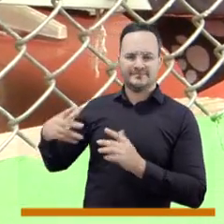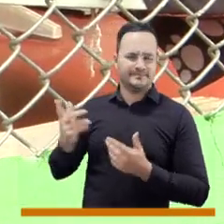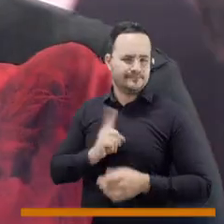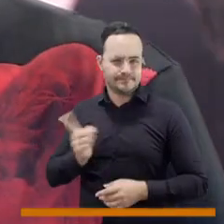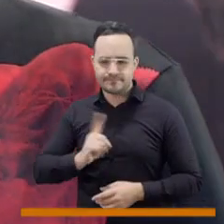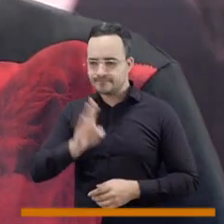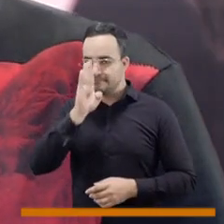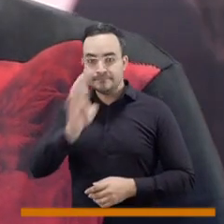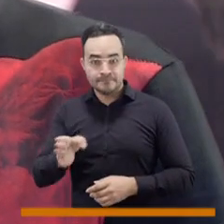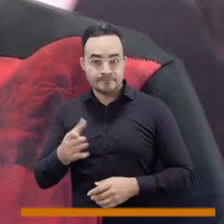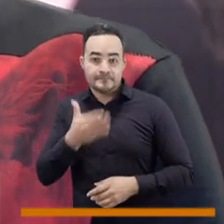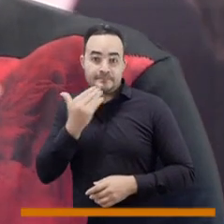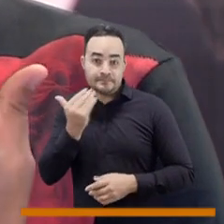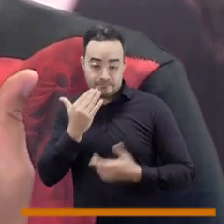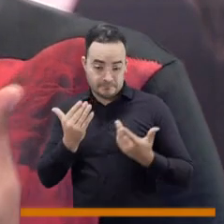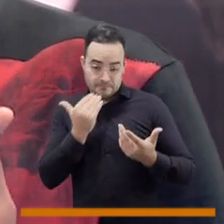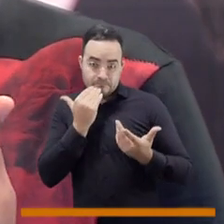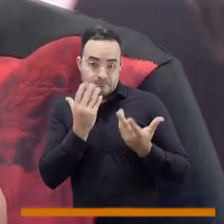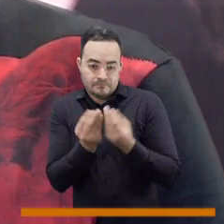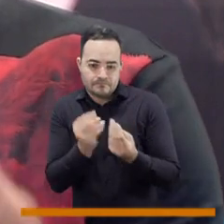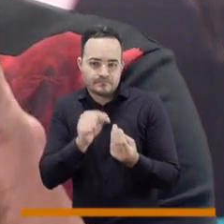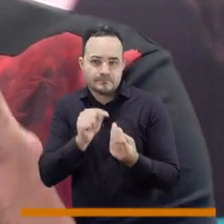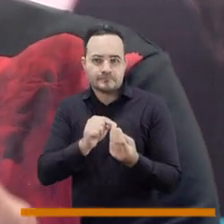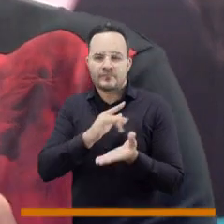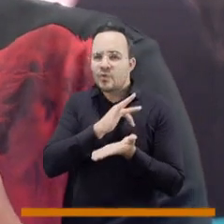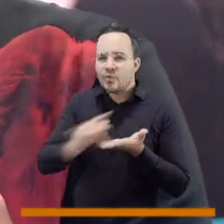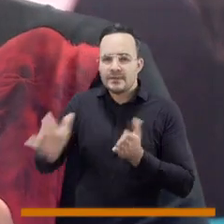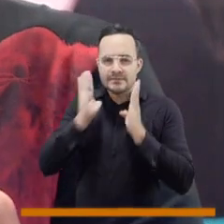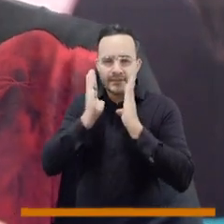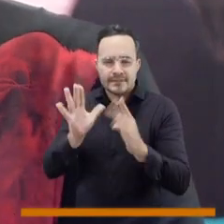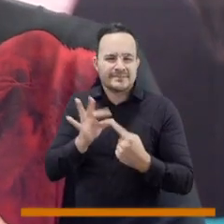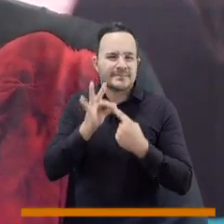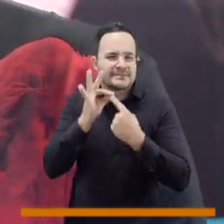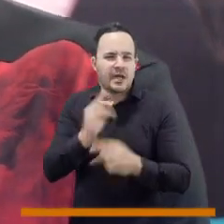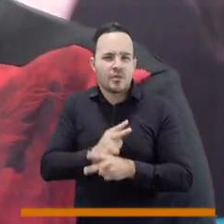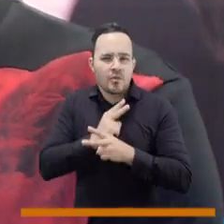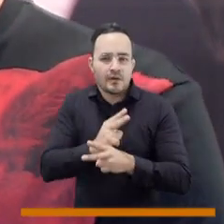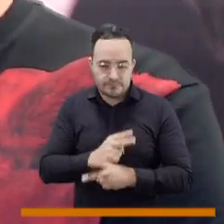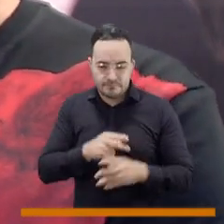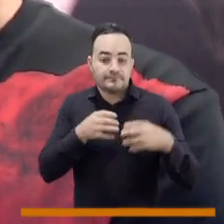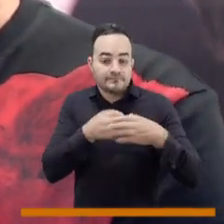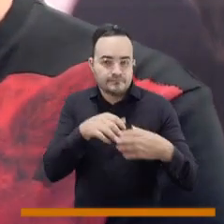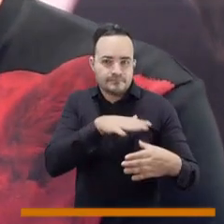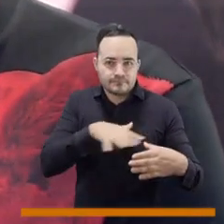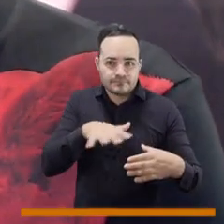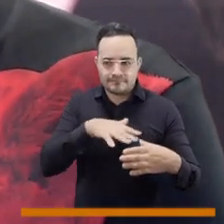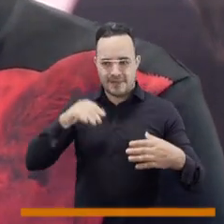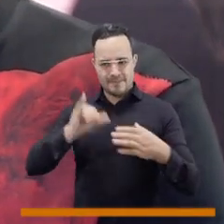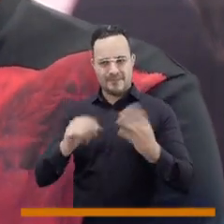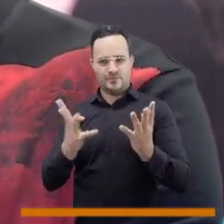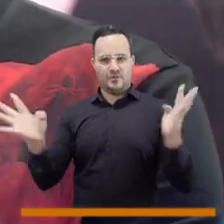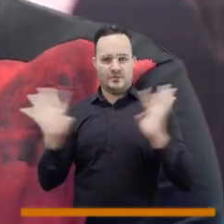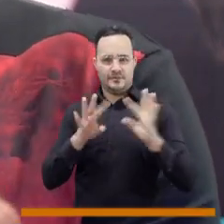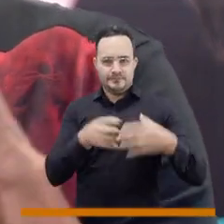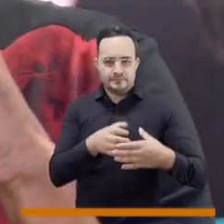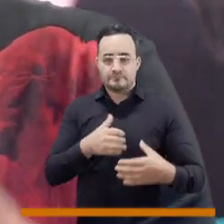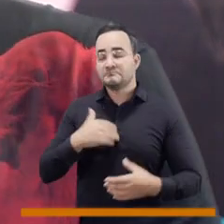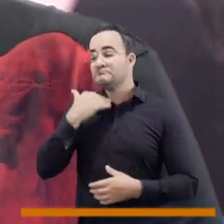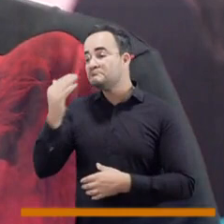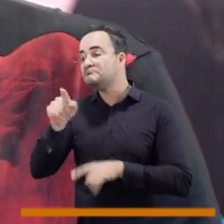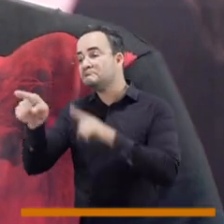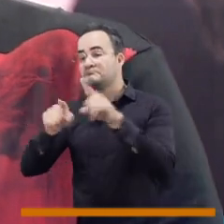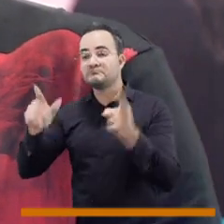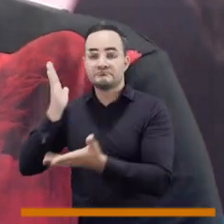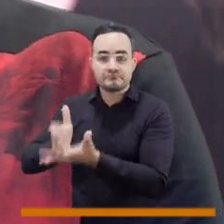atenciones especiales. Queremos que tenga una unidad de cuidados especiales para que en la mayoría de los animales que